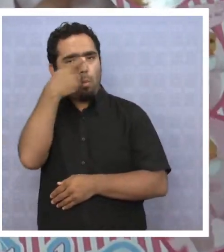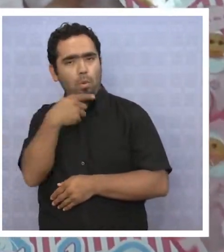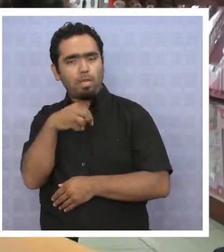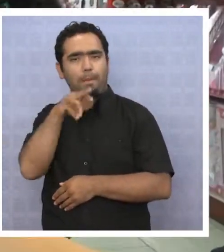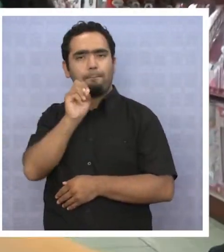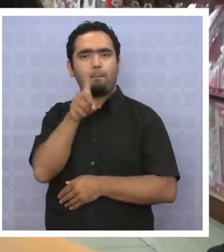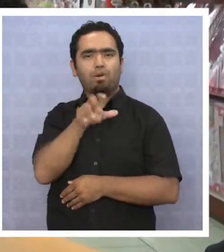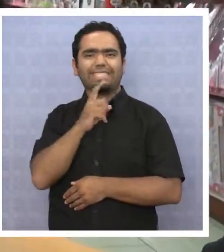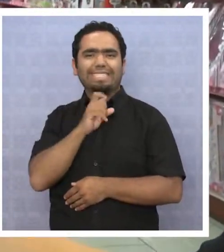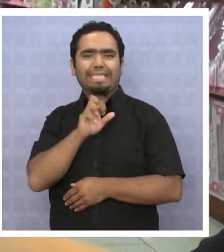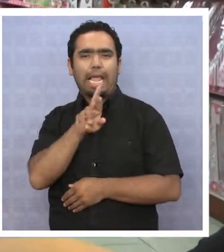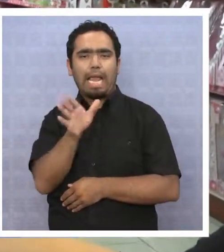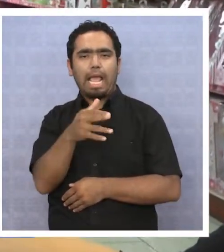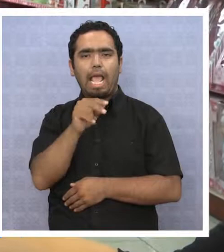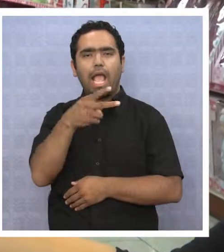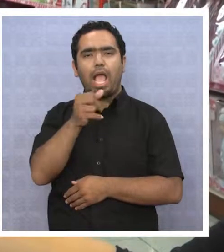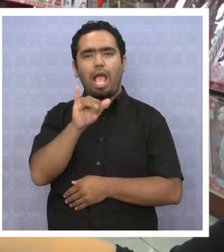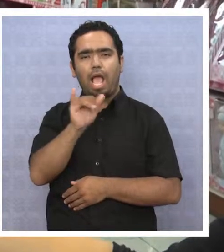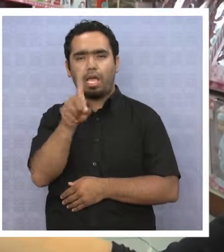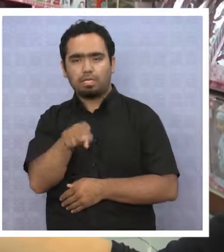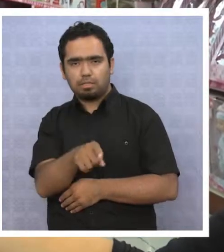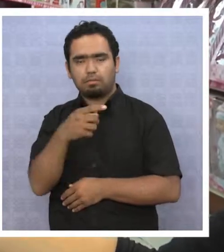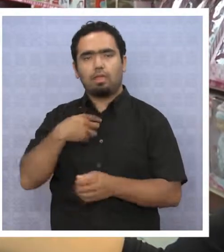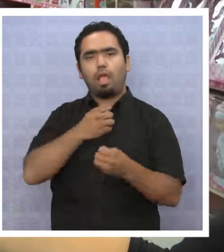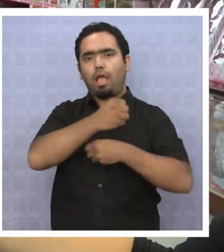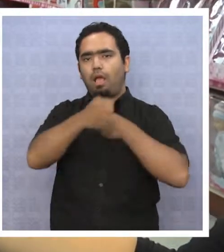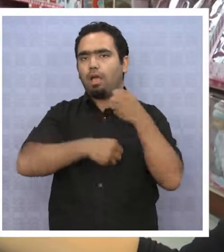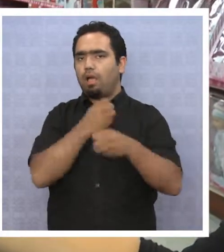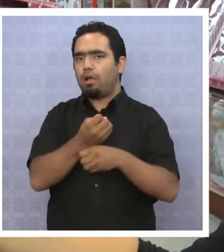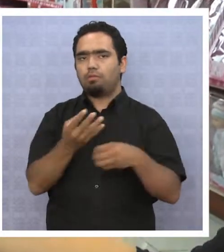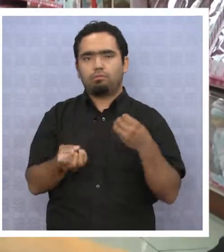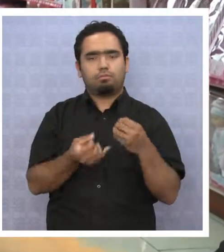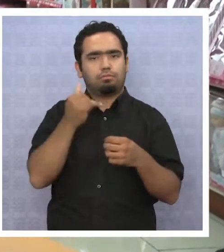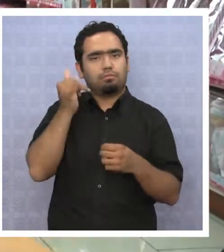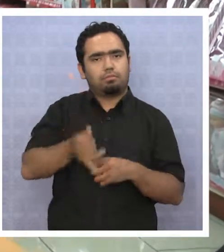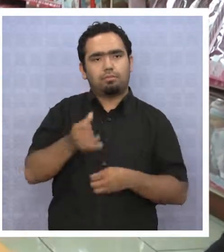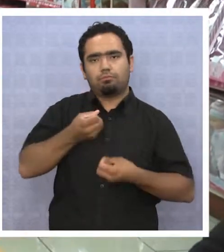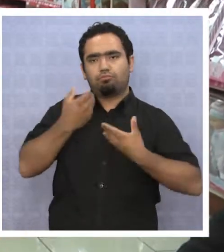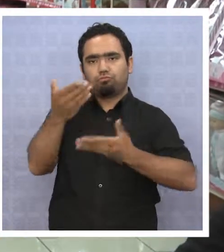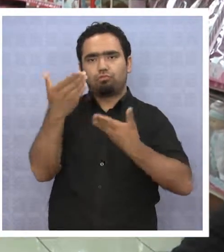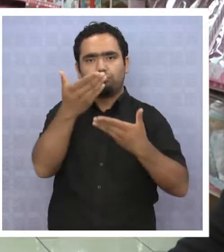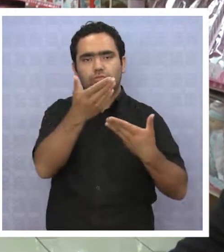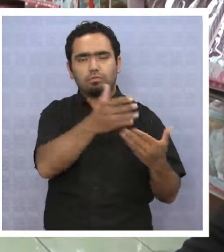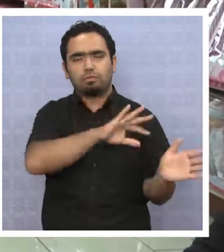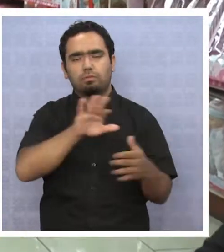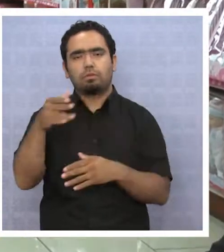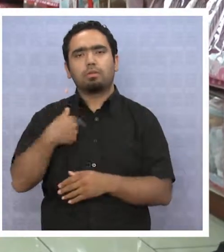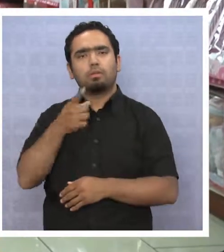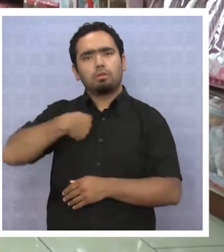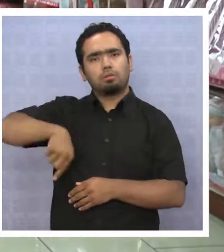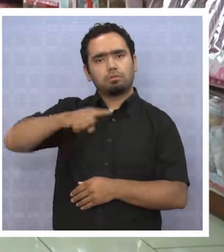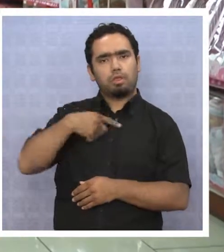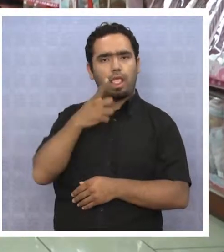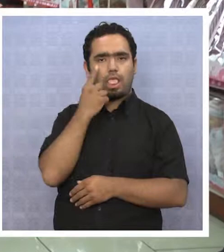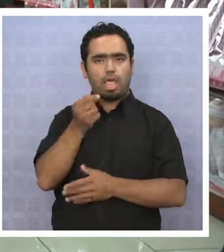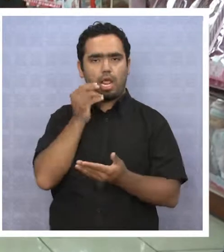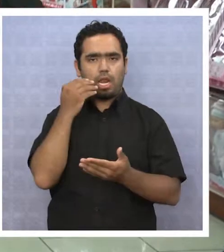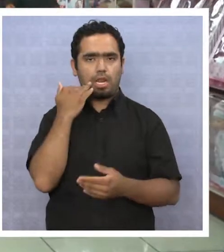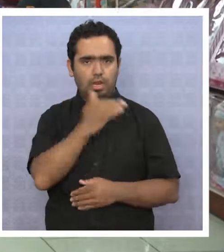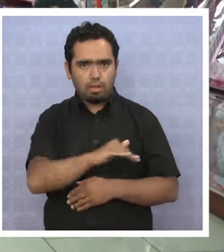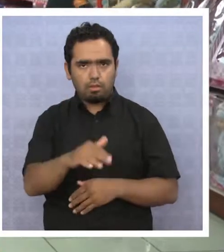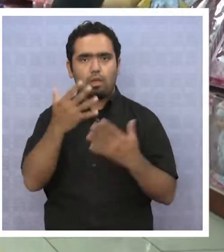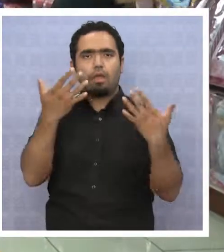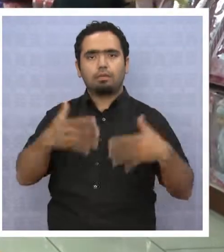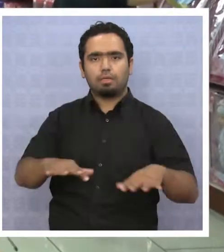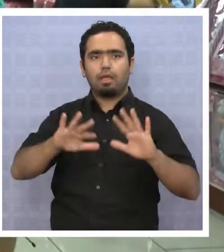sido el boom todo el año. sea, partimos con el Día del Niño y no hemos parado. Nosotros lamentablemente en este minuto ya